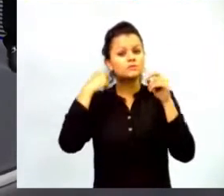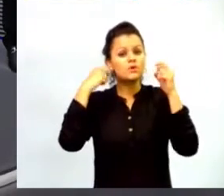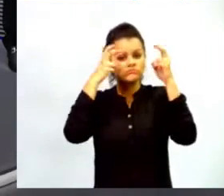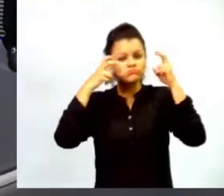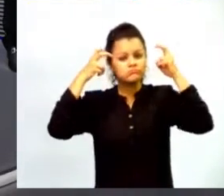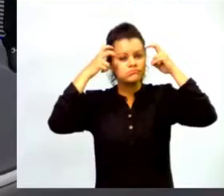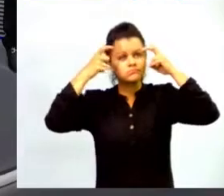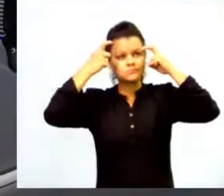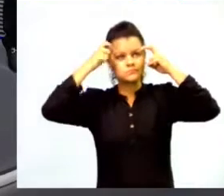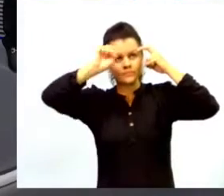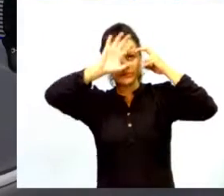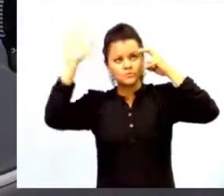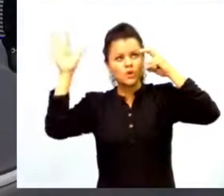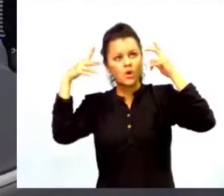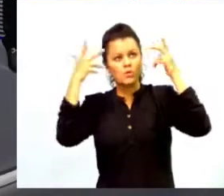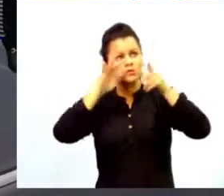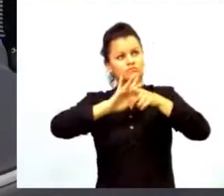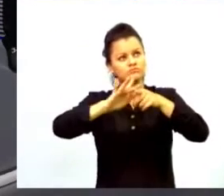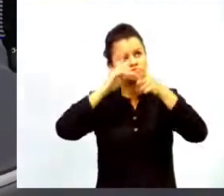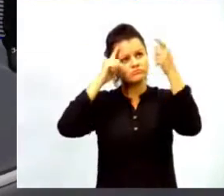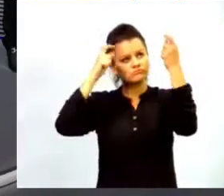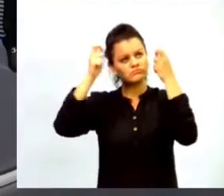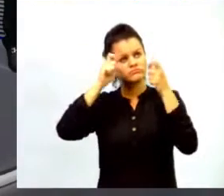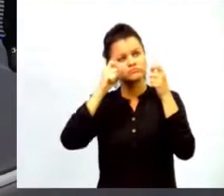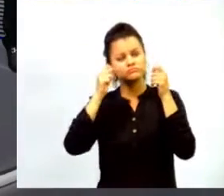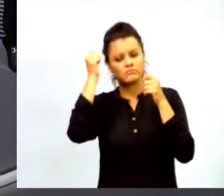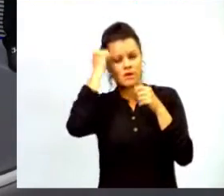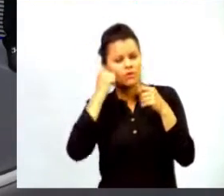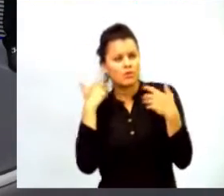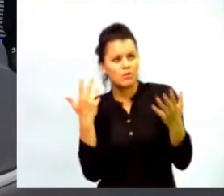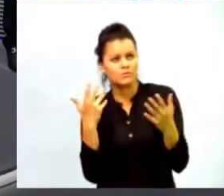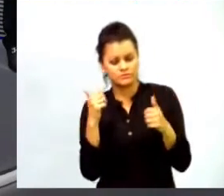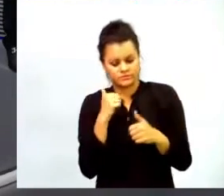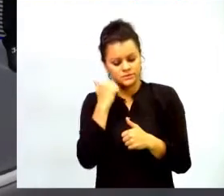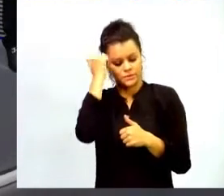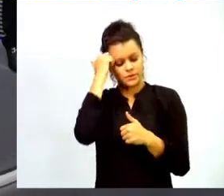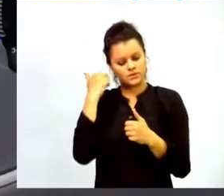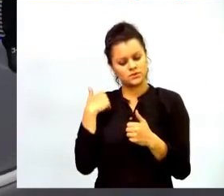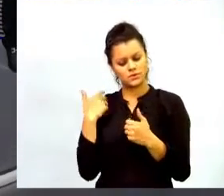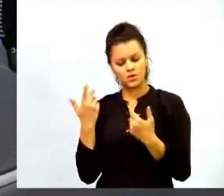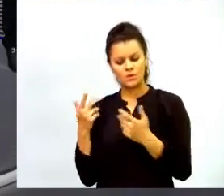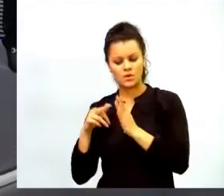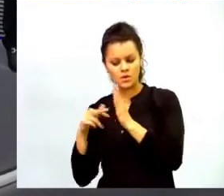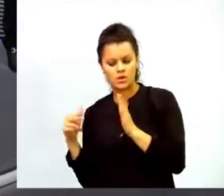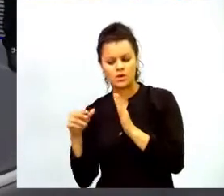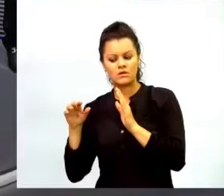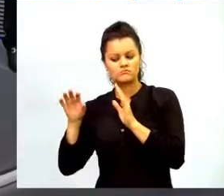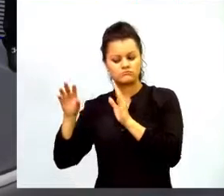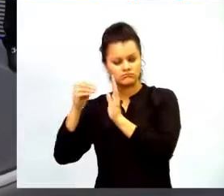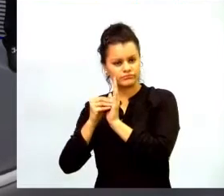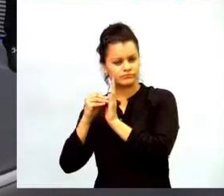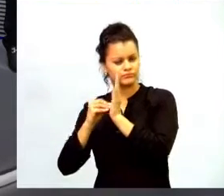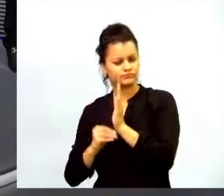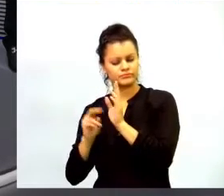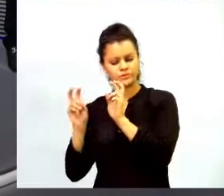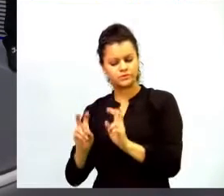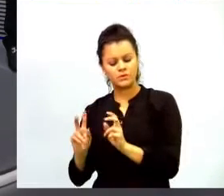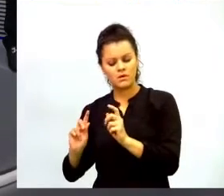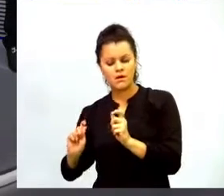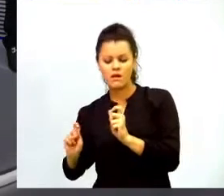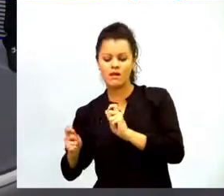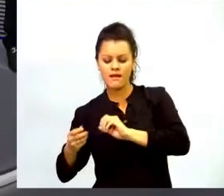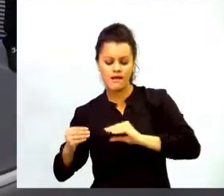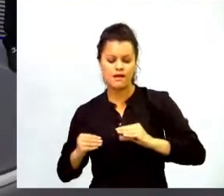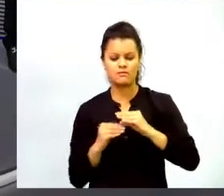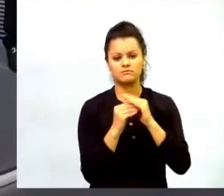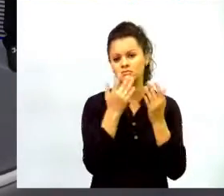de cómo implementar estrategias pedagógicas pueda el mismo docente ir adaptando los contenidos ir adaptando porque una persona con síndrome